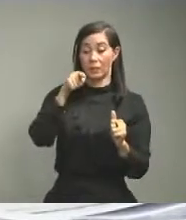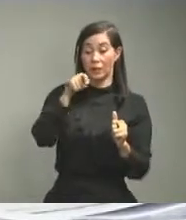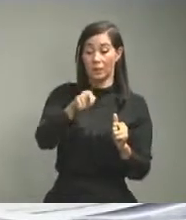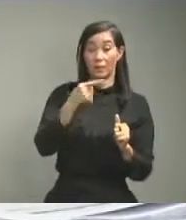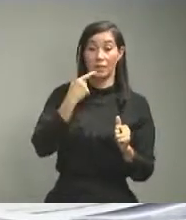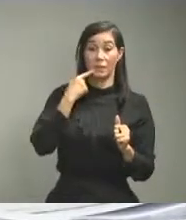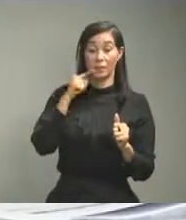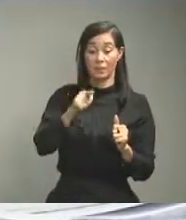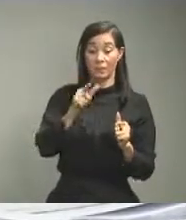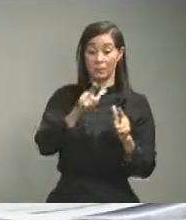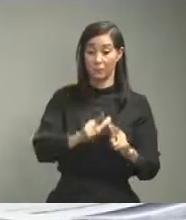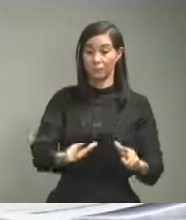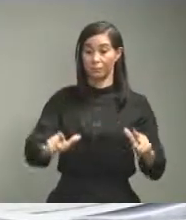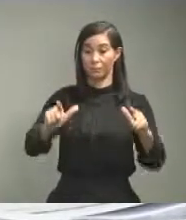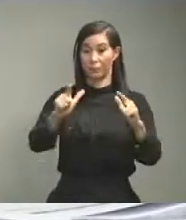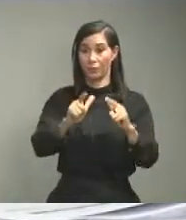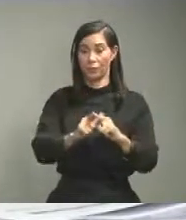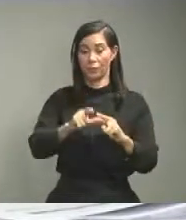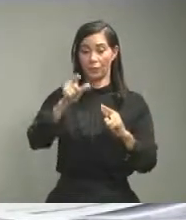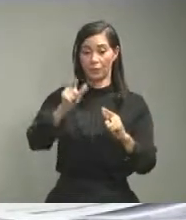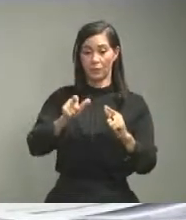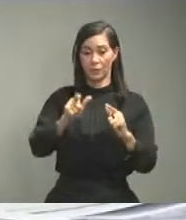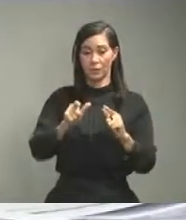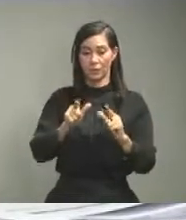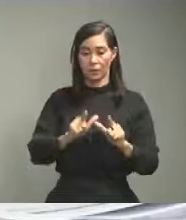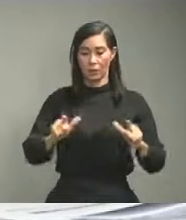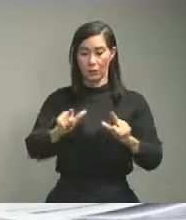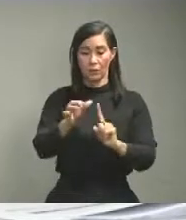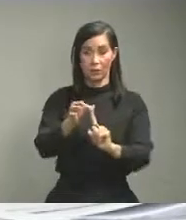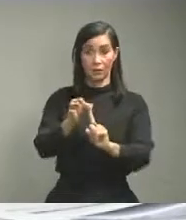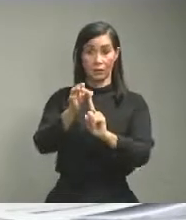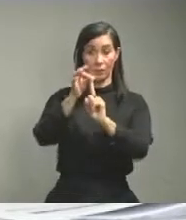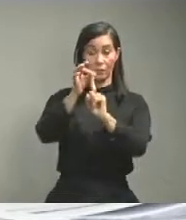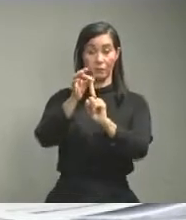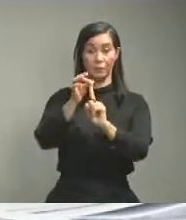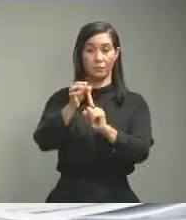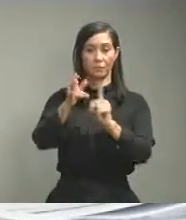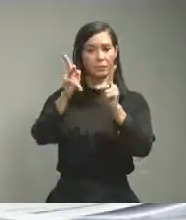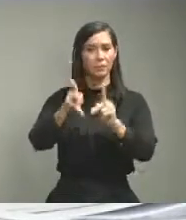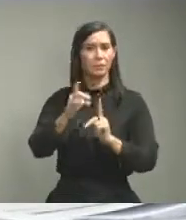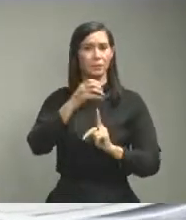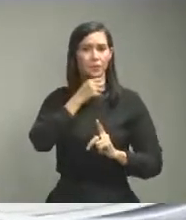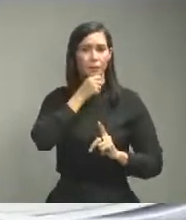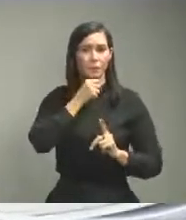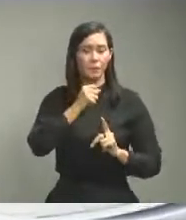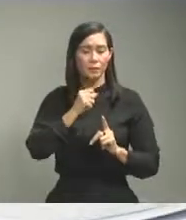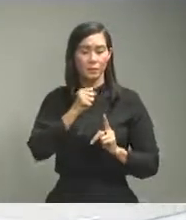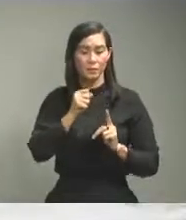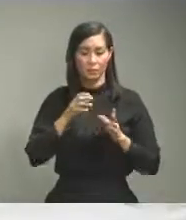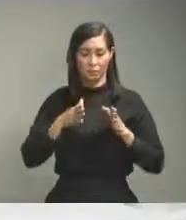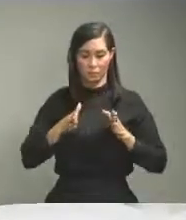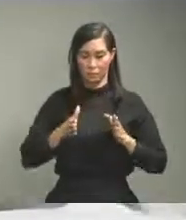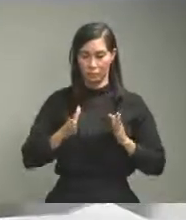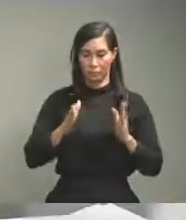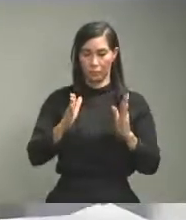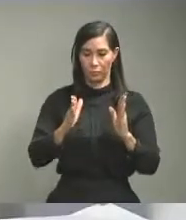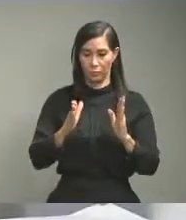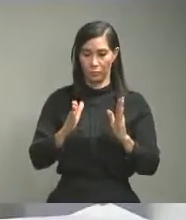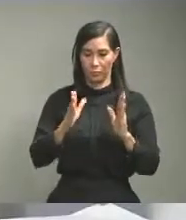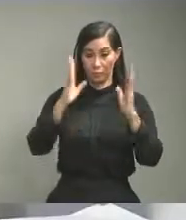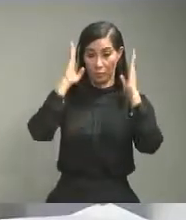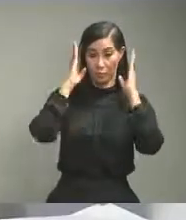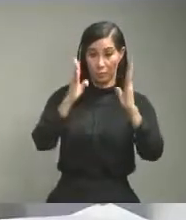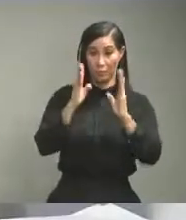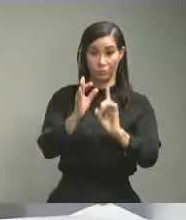cajas especiales para adultos mayores a quien se le ofrecerá una atención